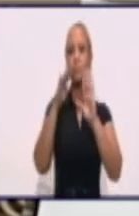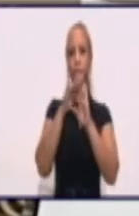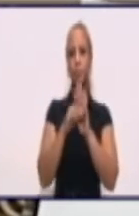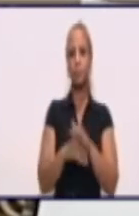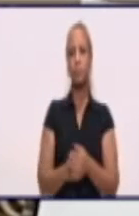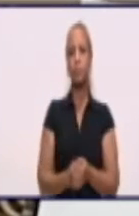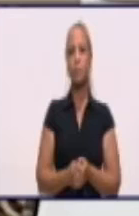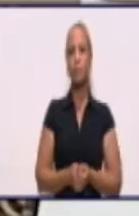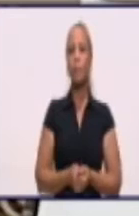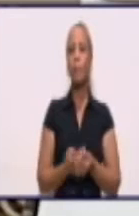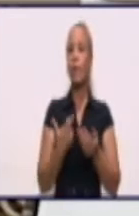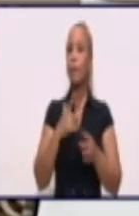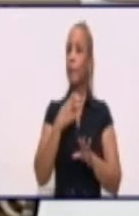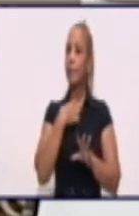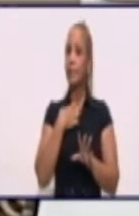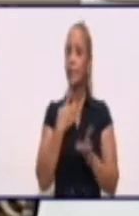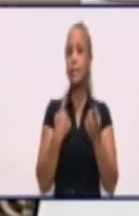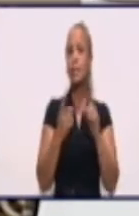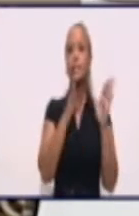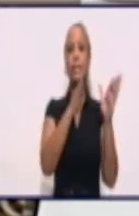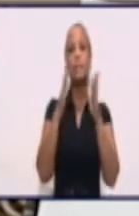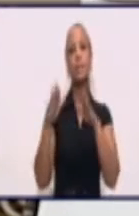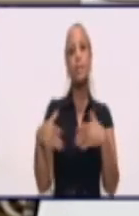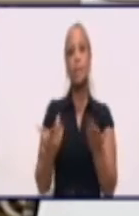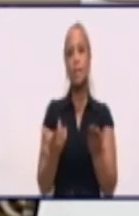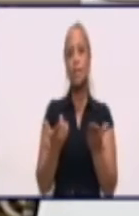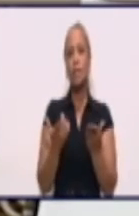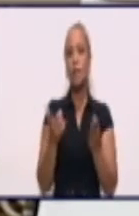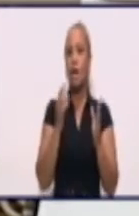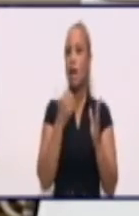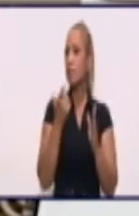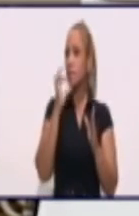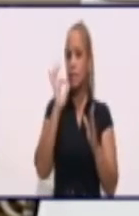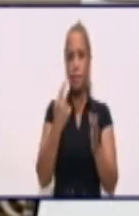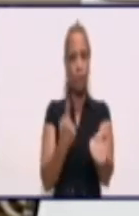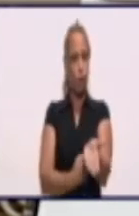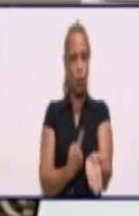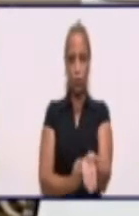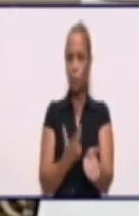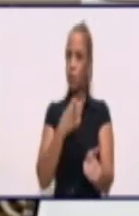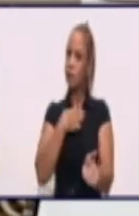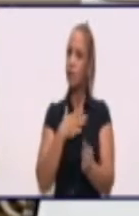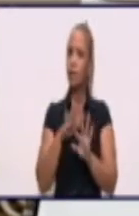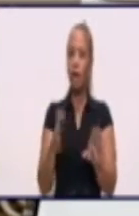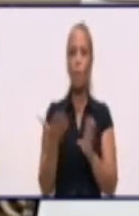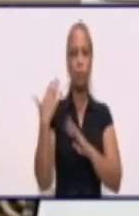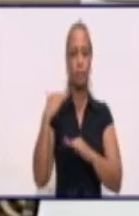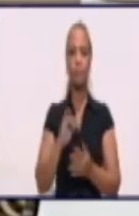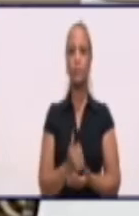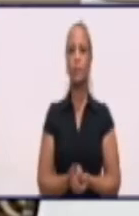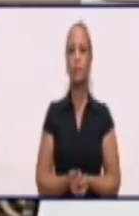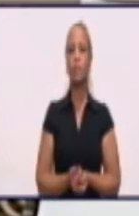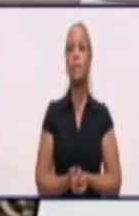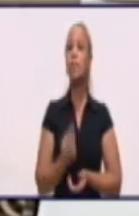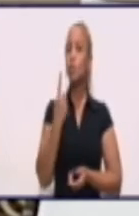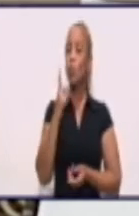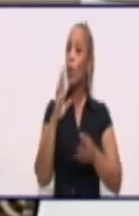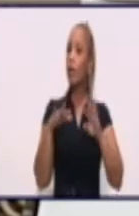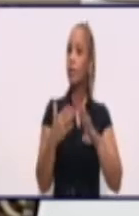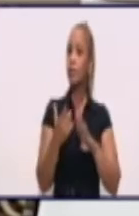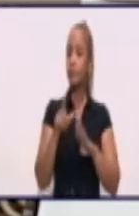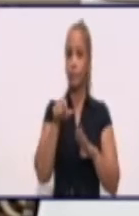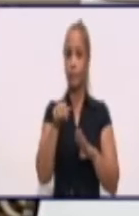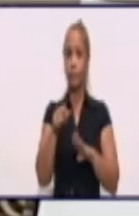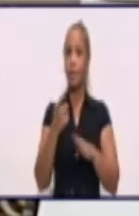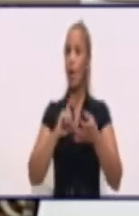secciones habituales, como anteriormente teníamos, y una de ellas va a ser el